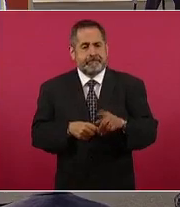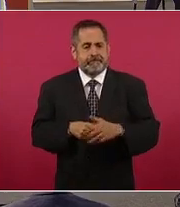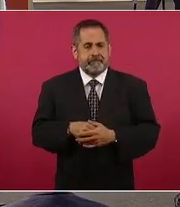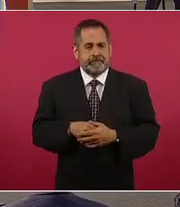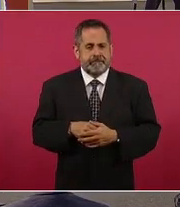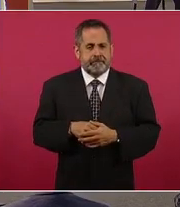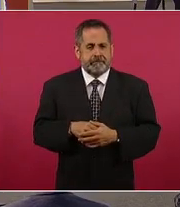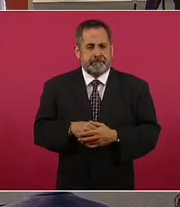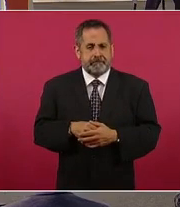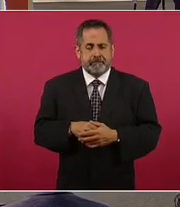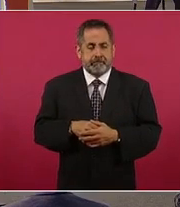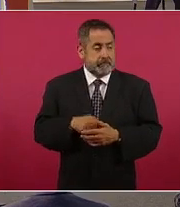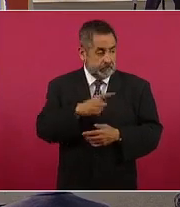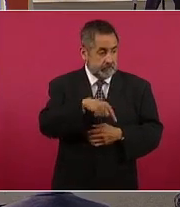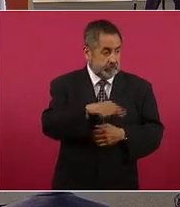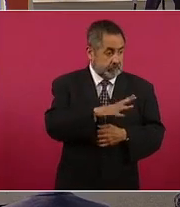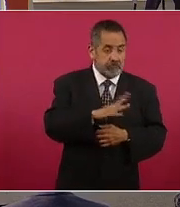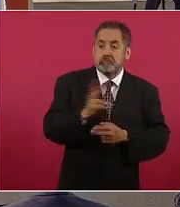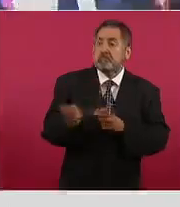petición ciudadana porque